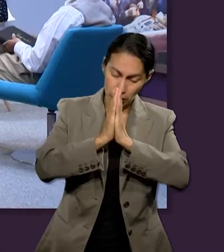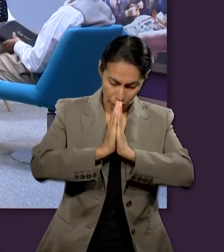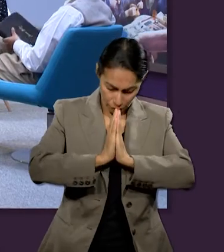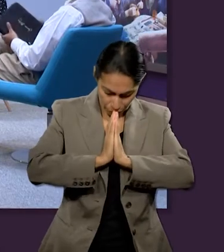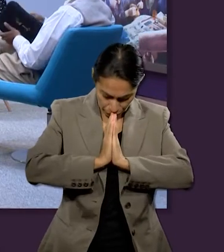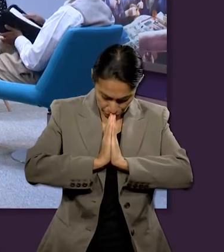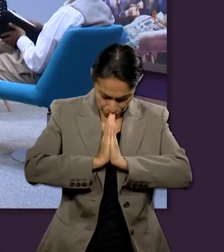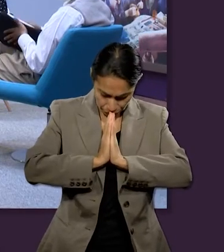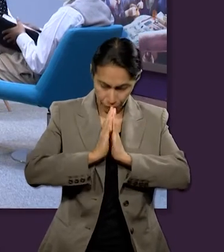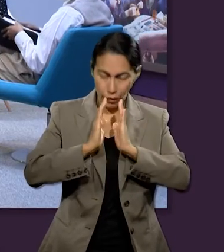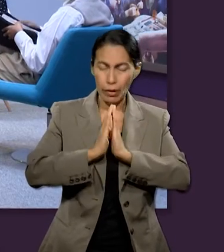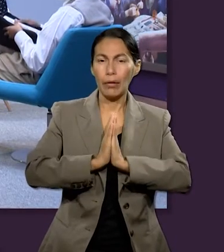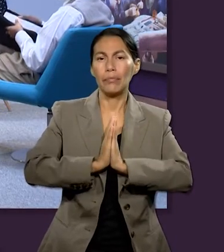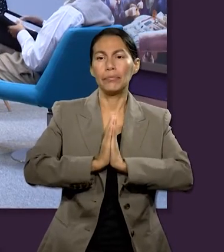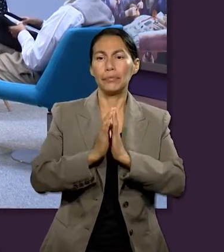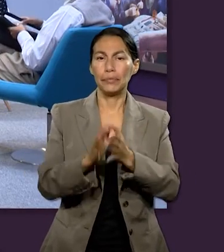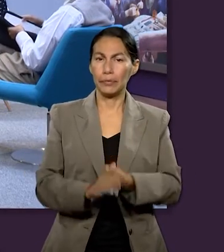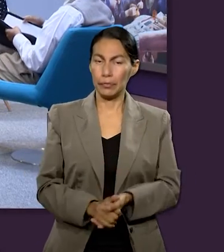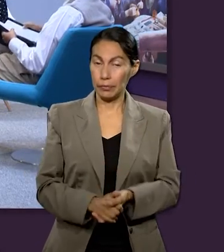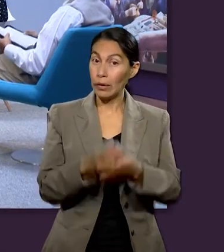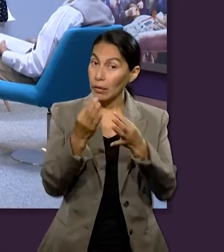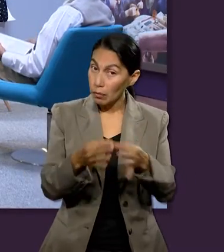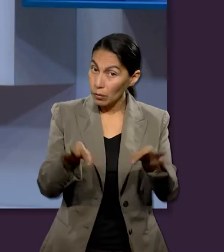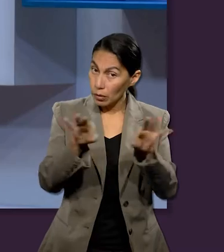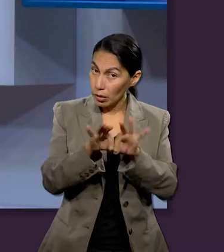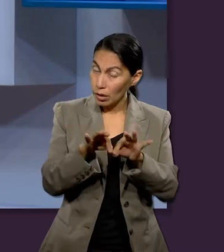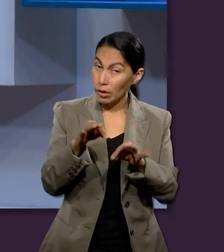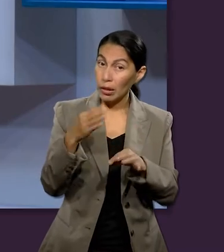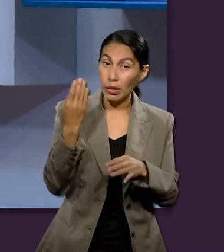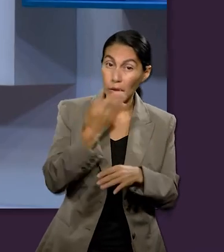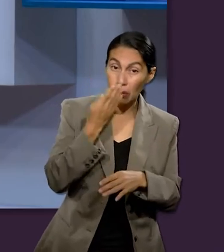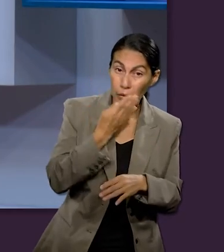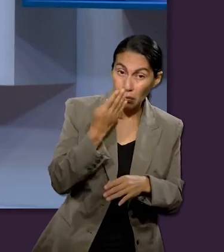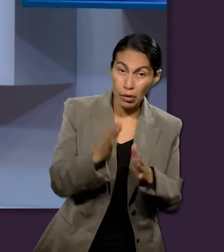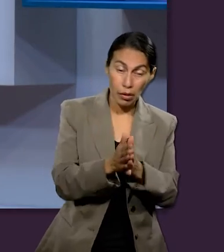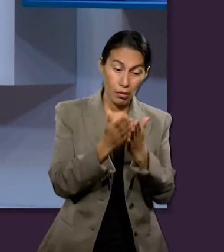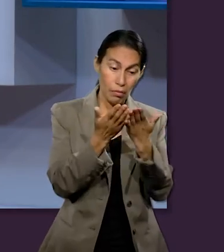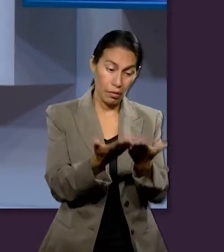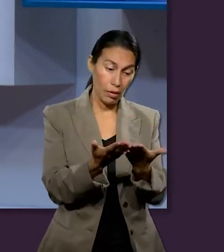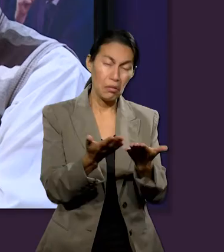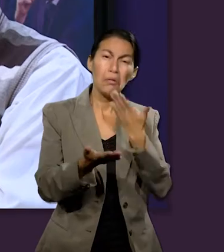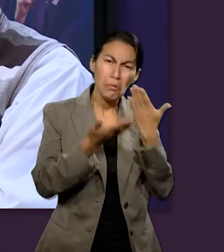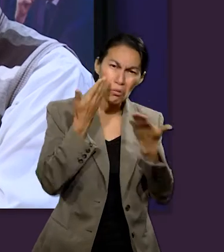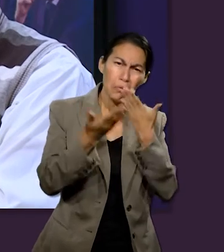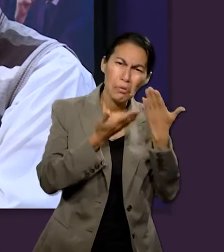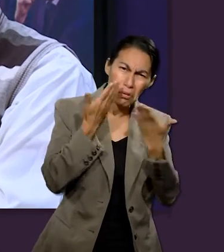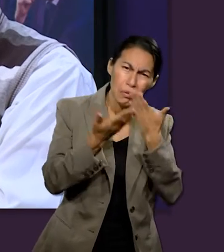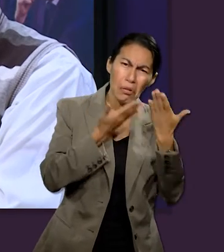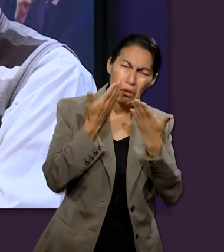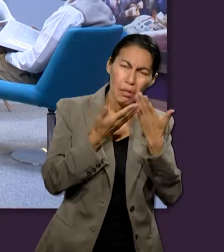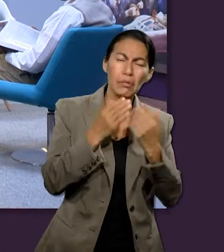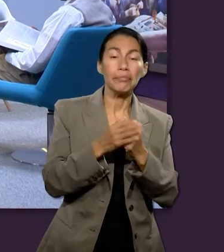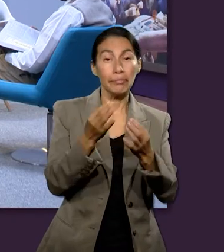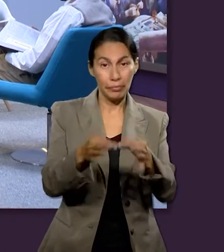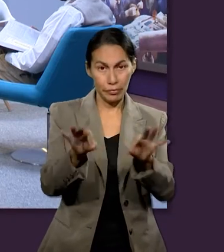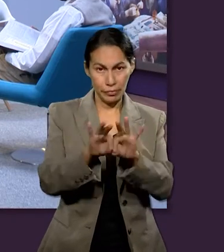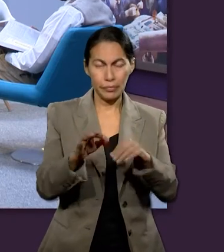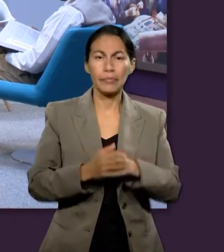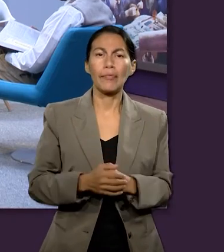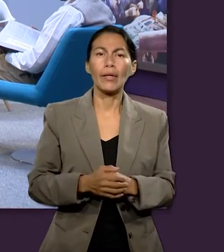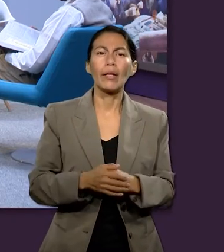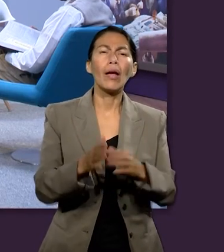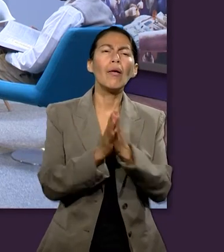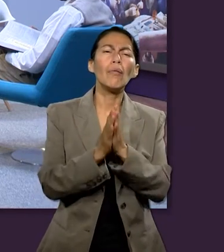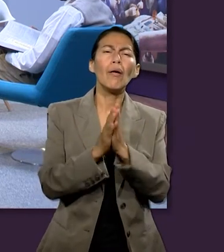Amén. Es muy importante abrir la Biblia a la hora de estudiar. Ruth, ¿nos puedes ayudar a